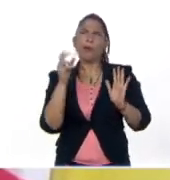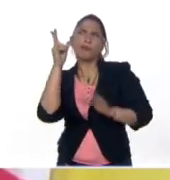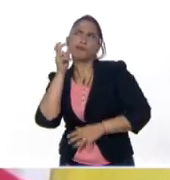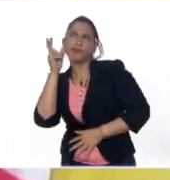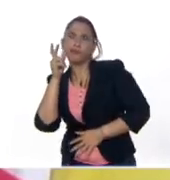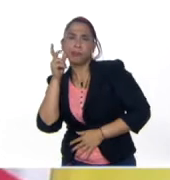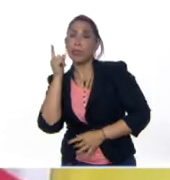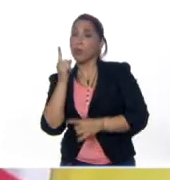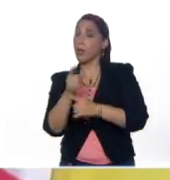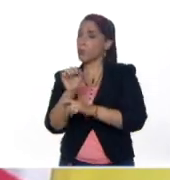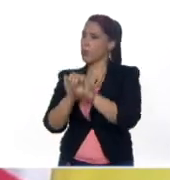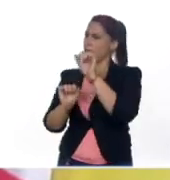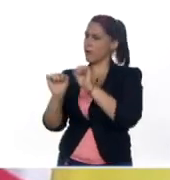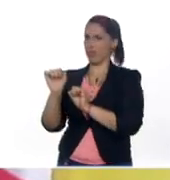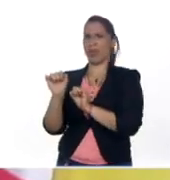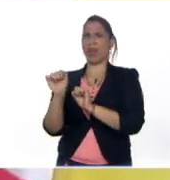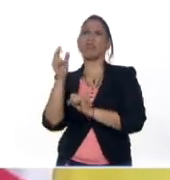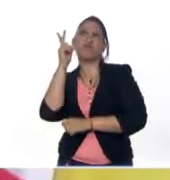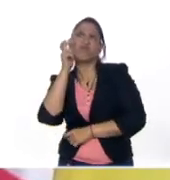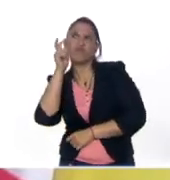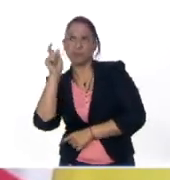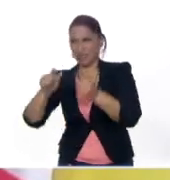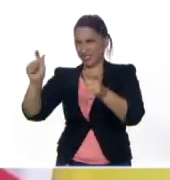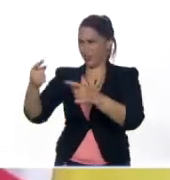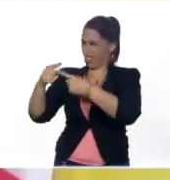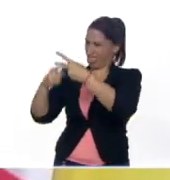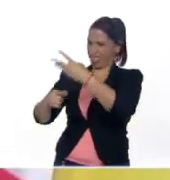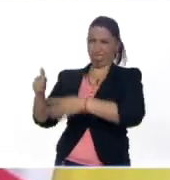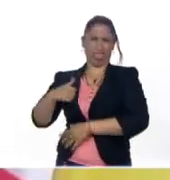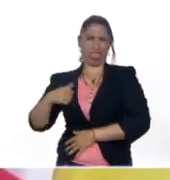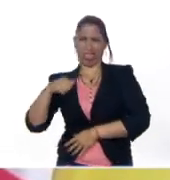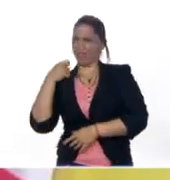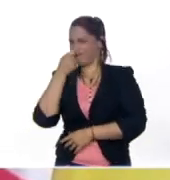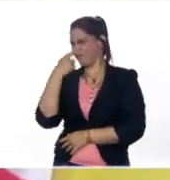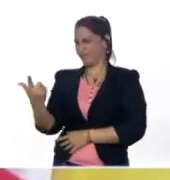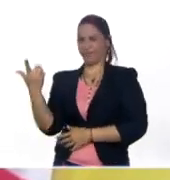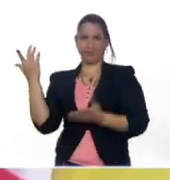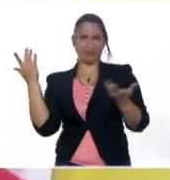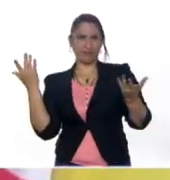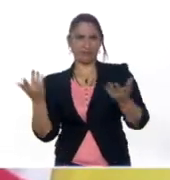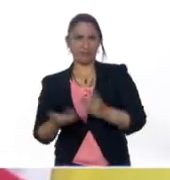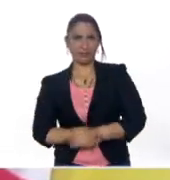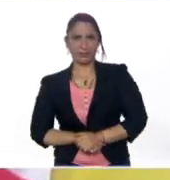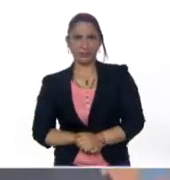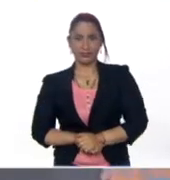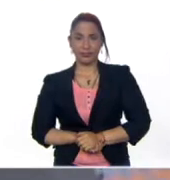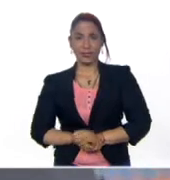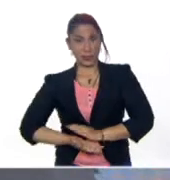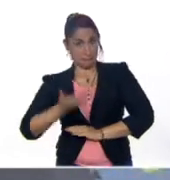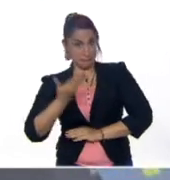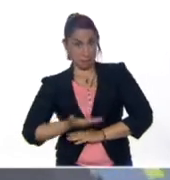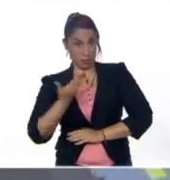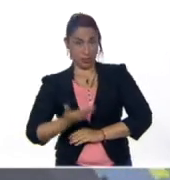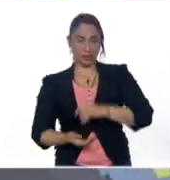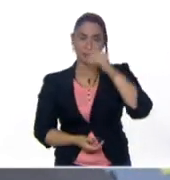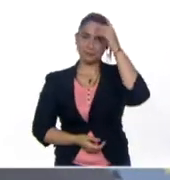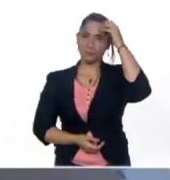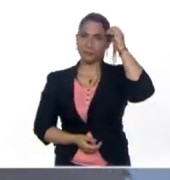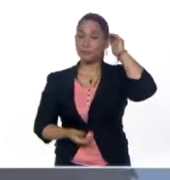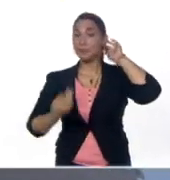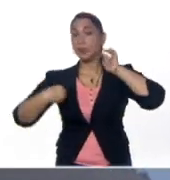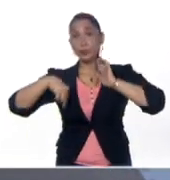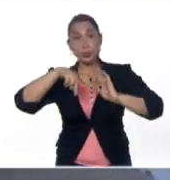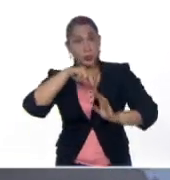Tenemos que evitar juzgar a la gente, a las personas, a lo que nos rodea Es importante que